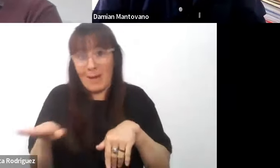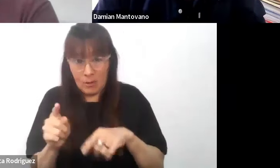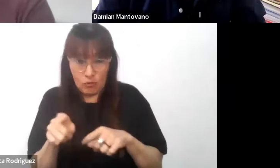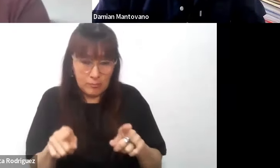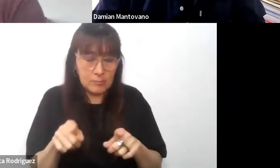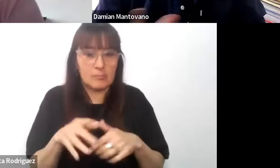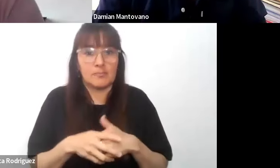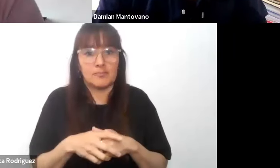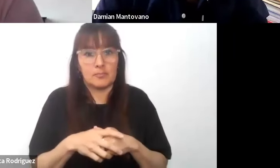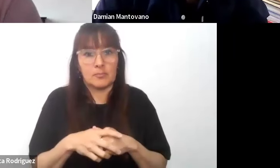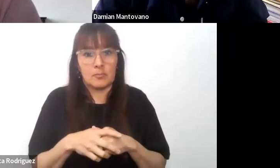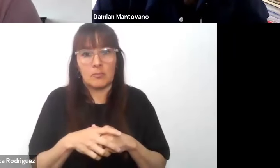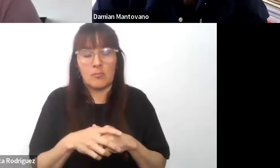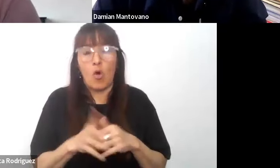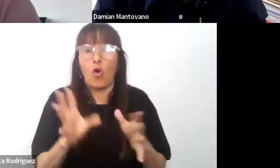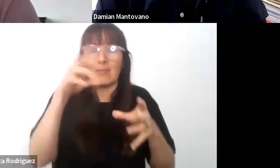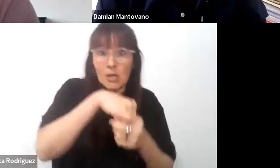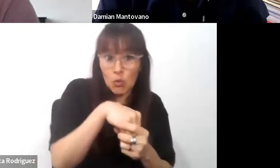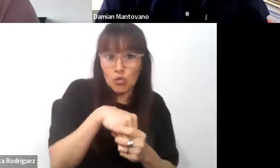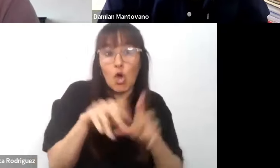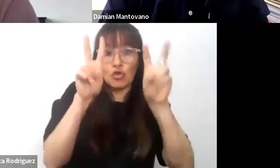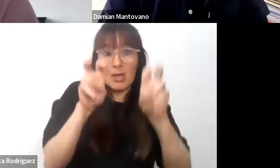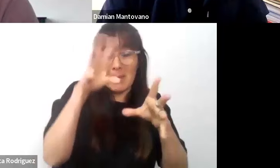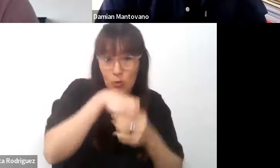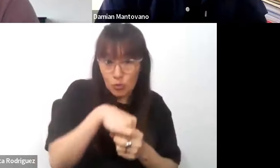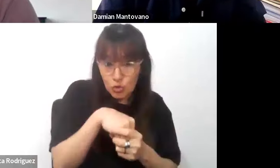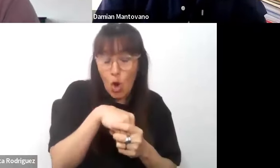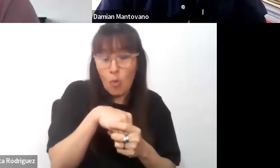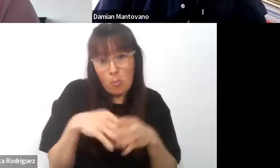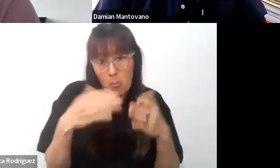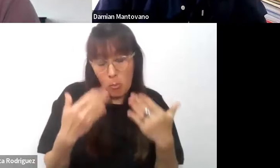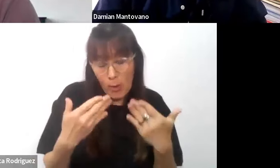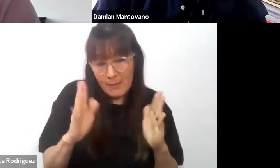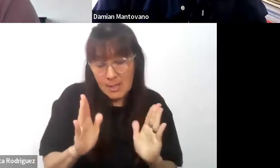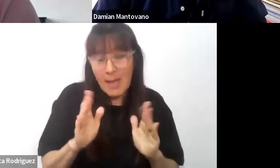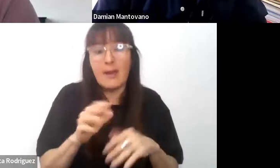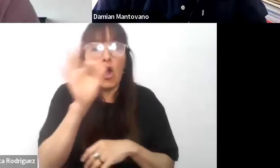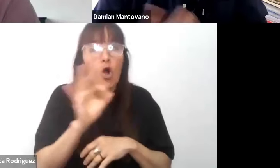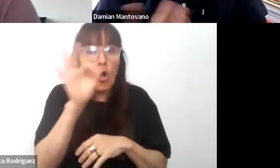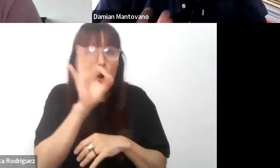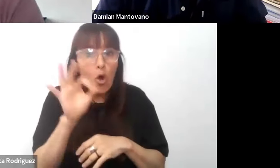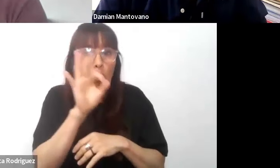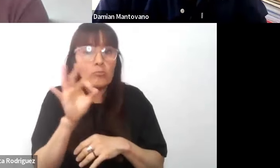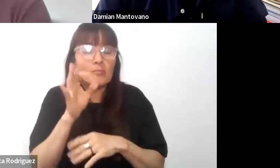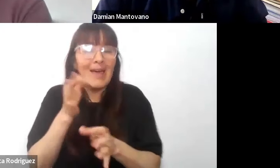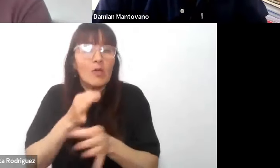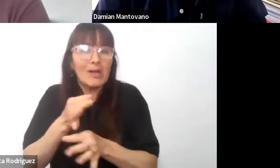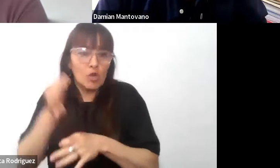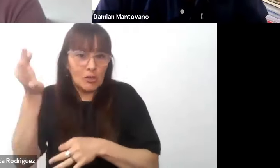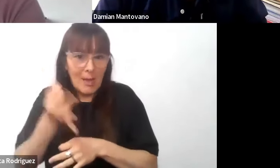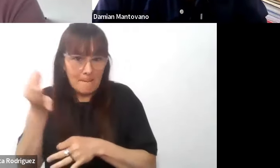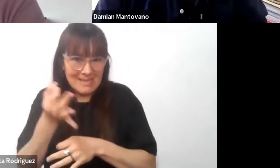vinculada o hay inclusión como concepto amplio o educación especial